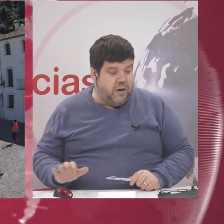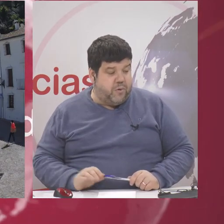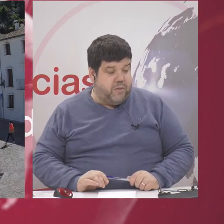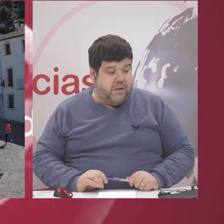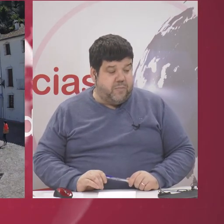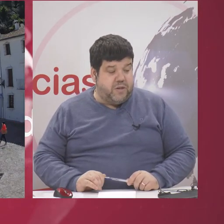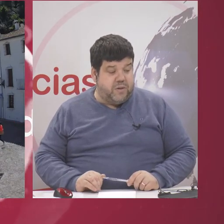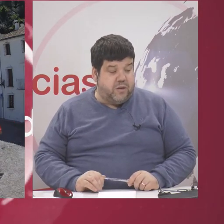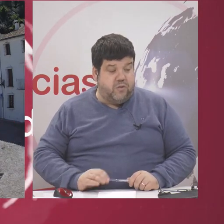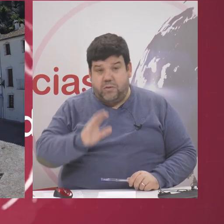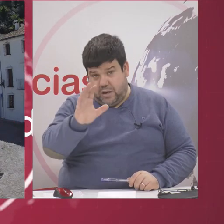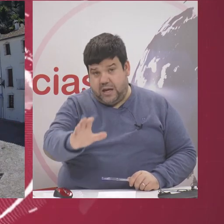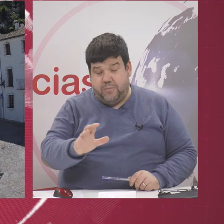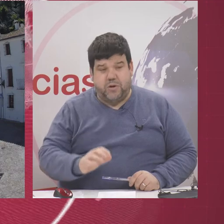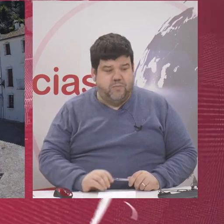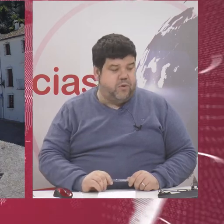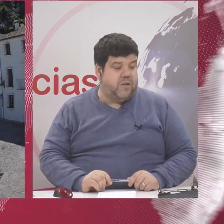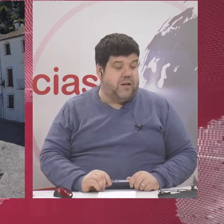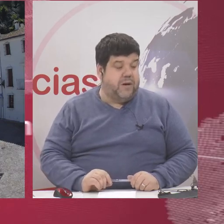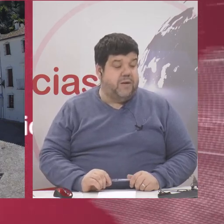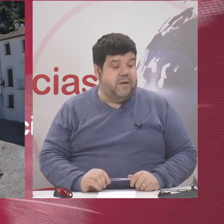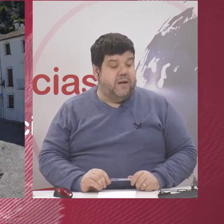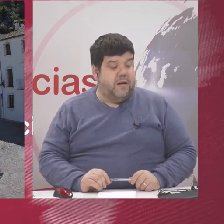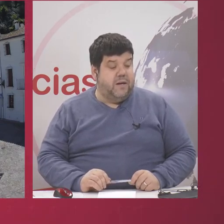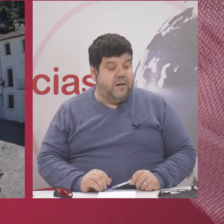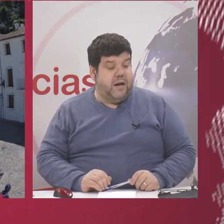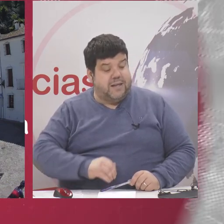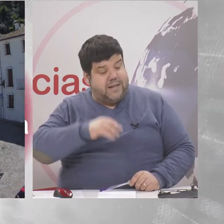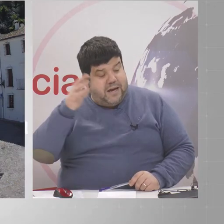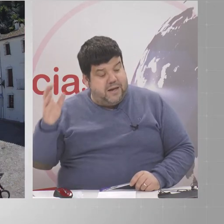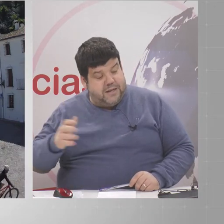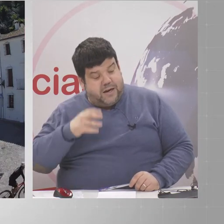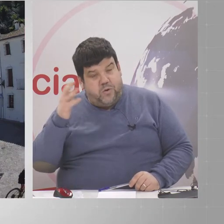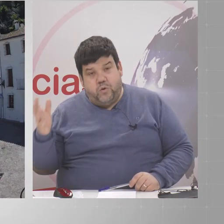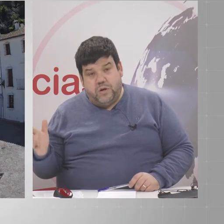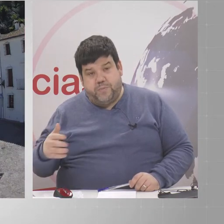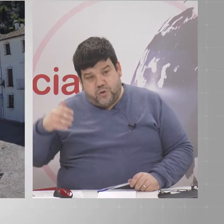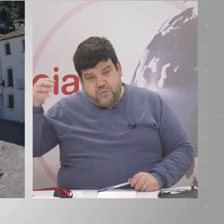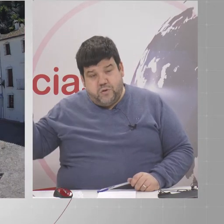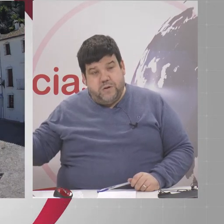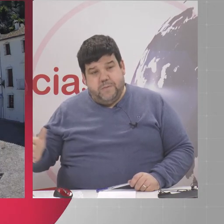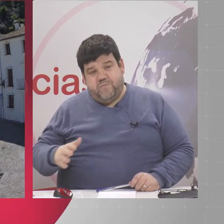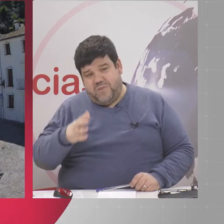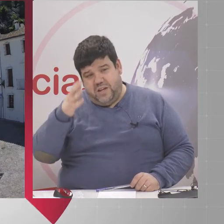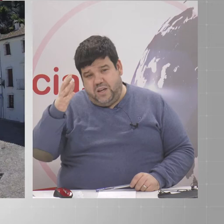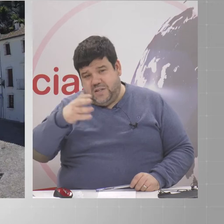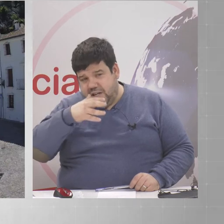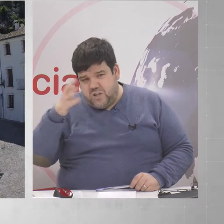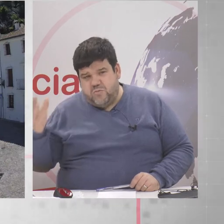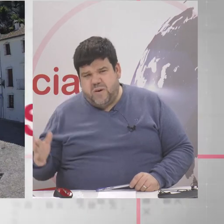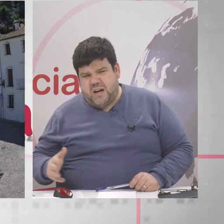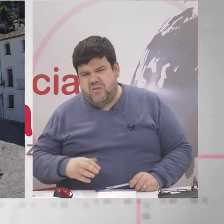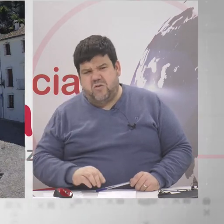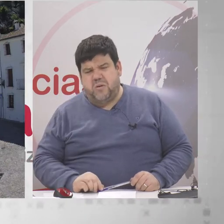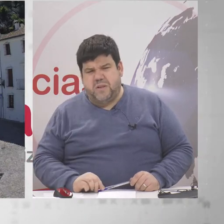hay ninguna probabilidad de precipitación aquí por ejemplo en Grazalema hasta ya llegado el lunes próximo y sigue